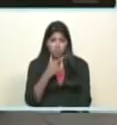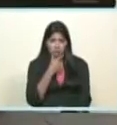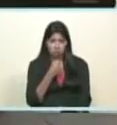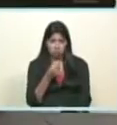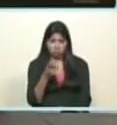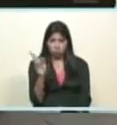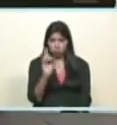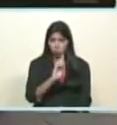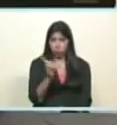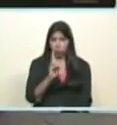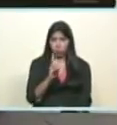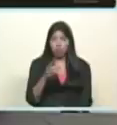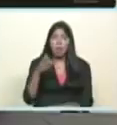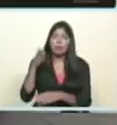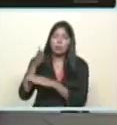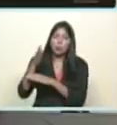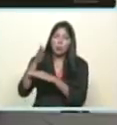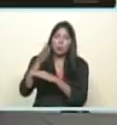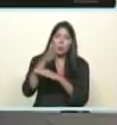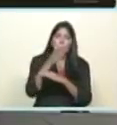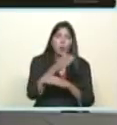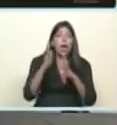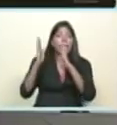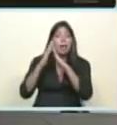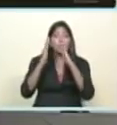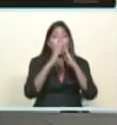visitando hogar por hogar